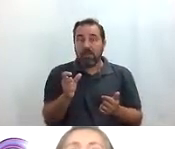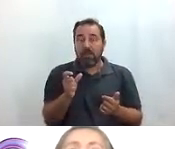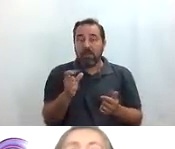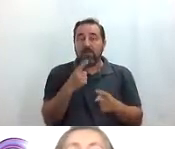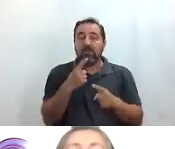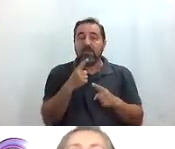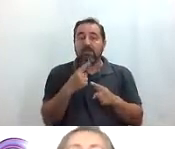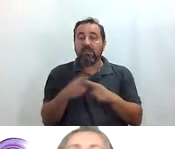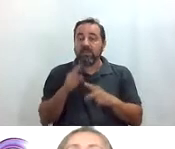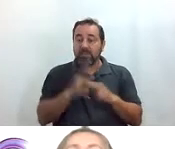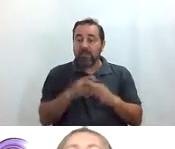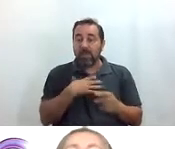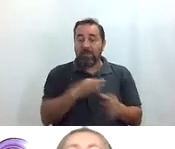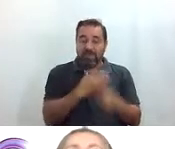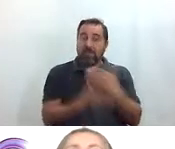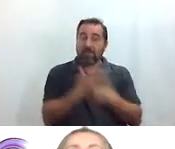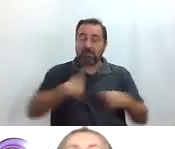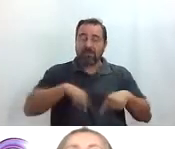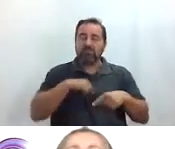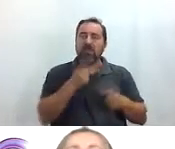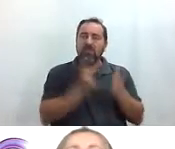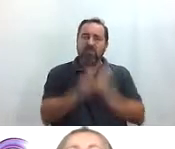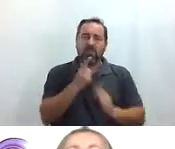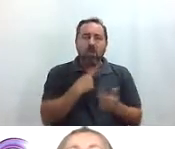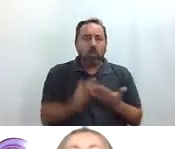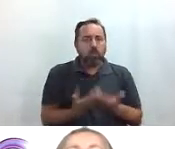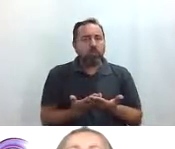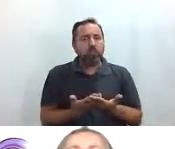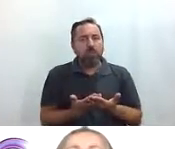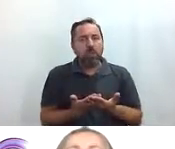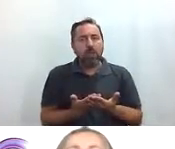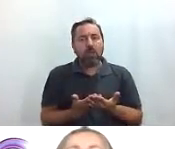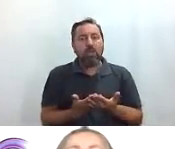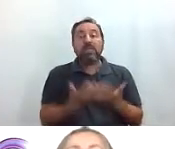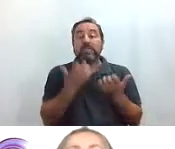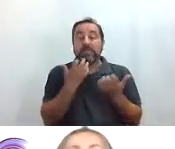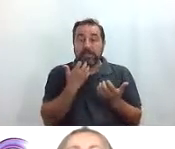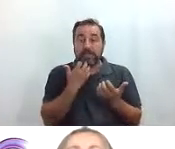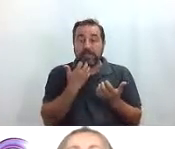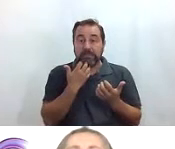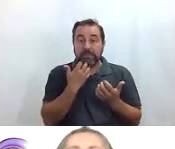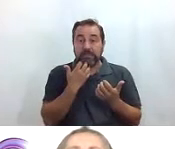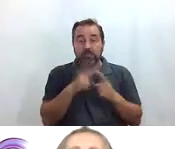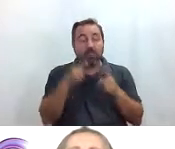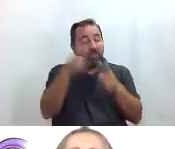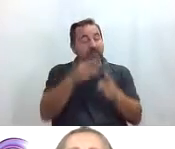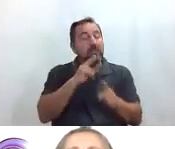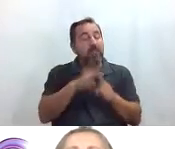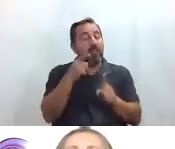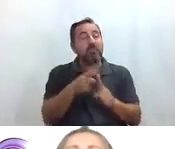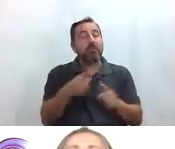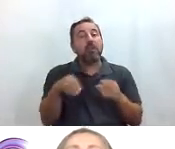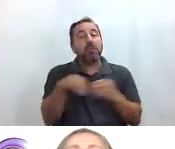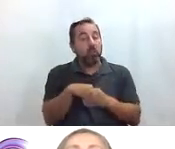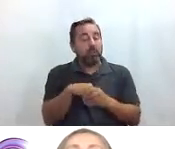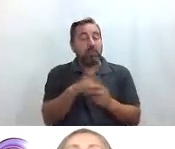capacidades nos gusta viajar y si se trabaja en un destino inclusivo como por ejemplo está haciendo